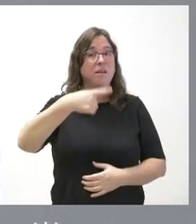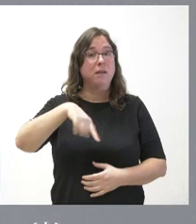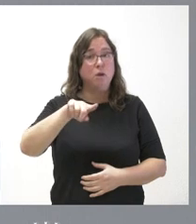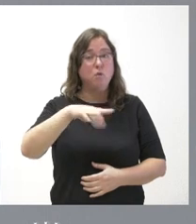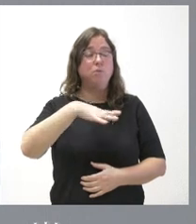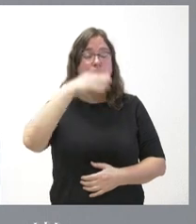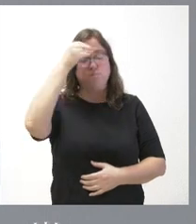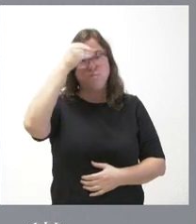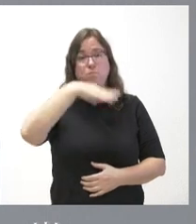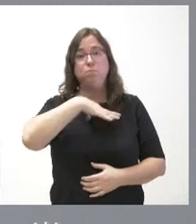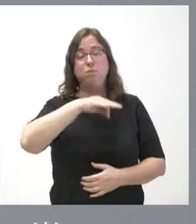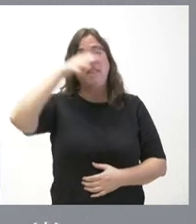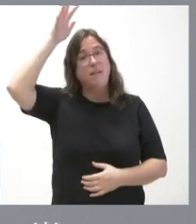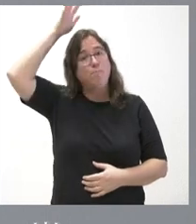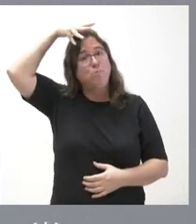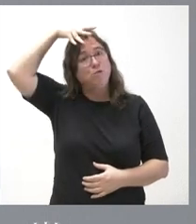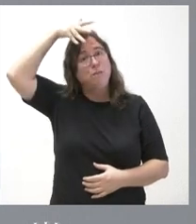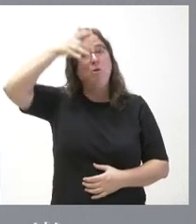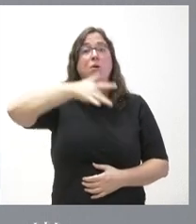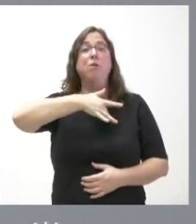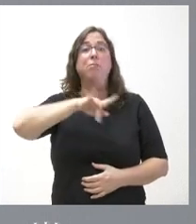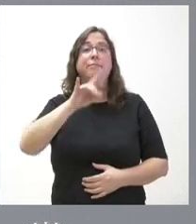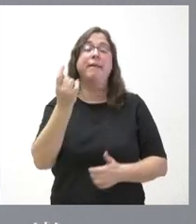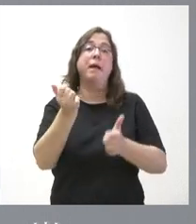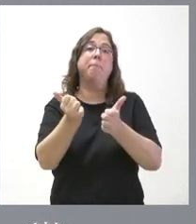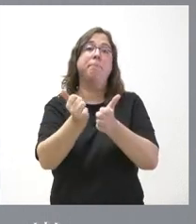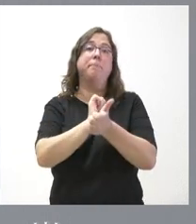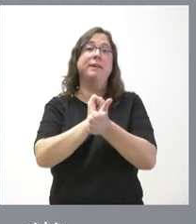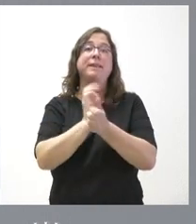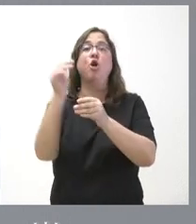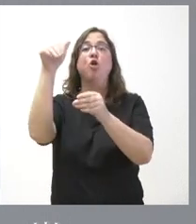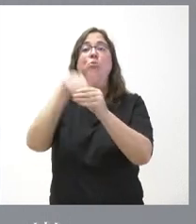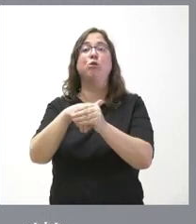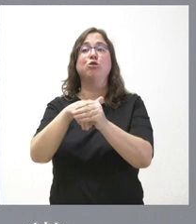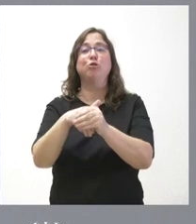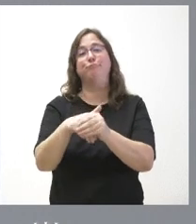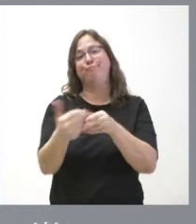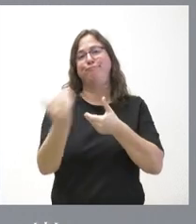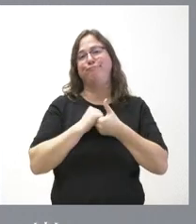tenido Puigdemont es prestar sus votos para una investidura,